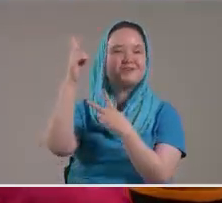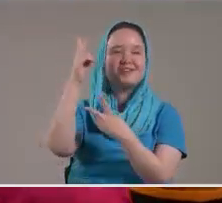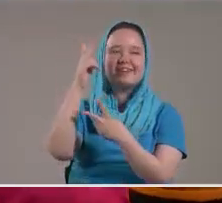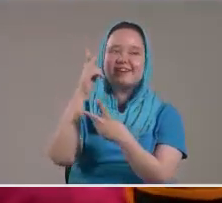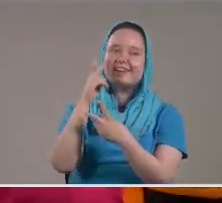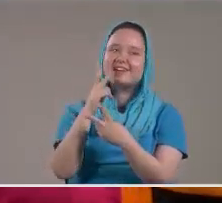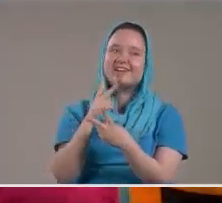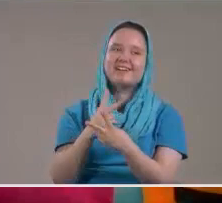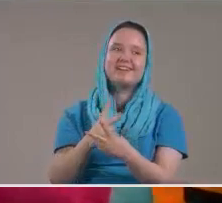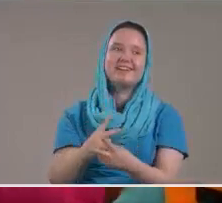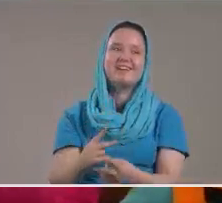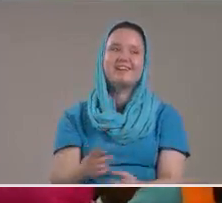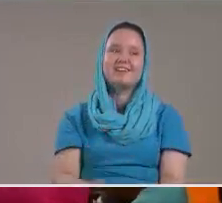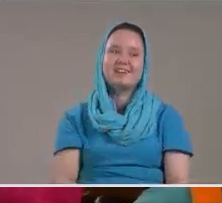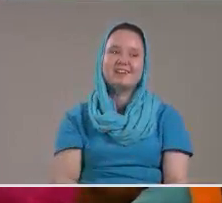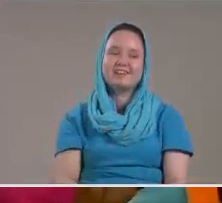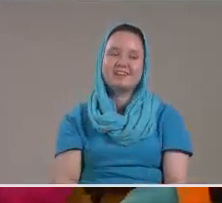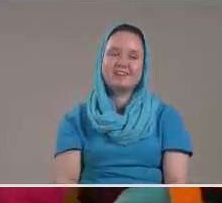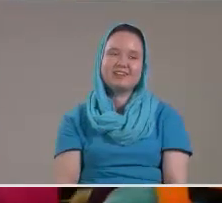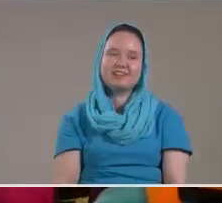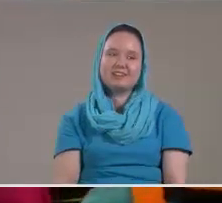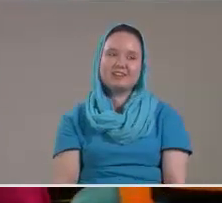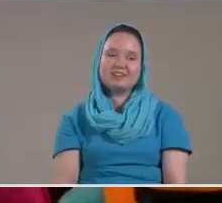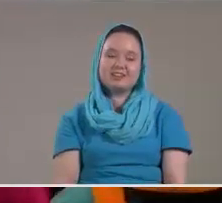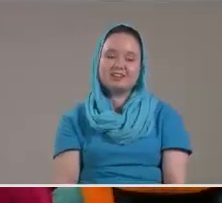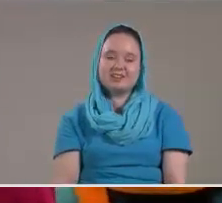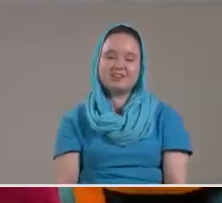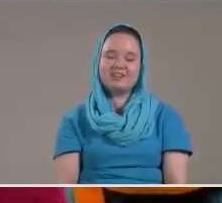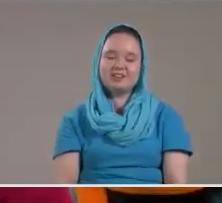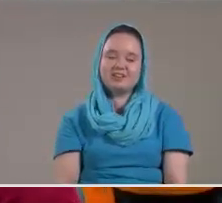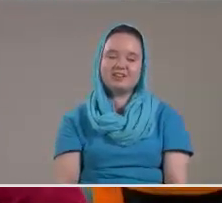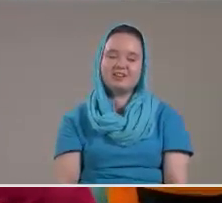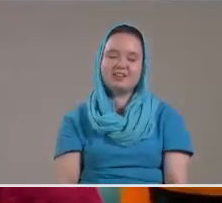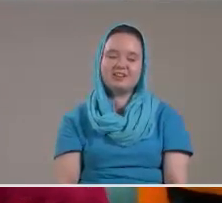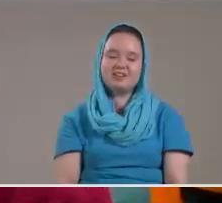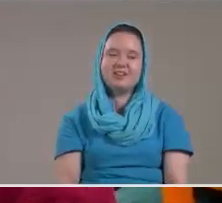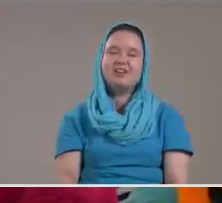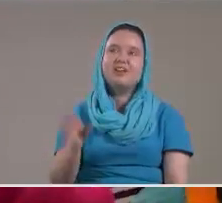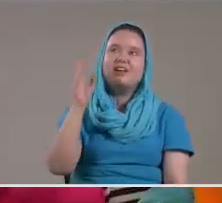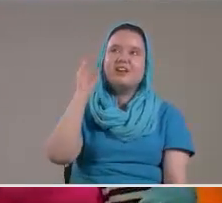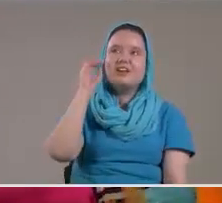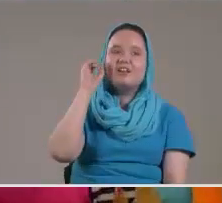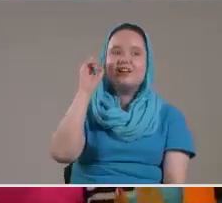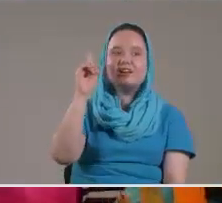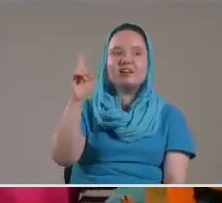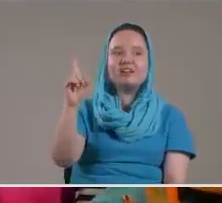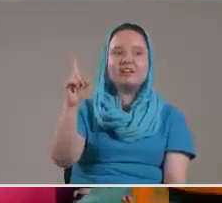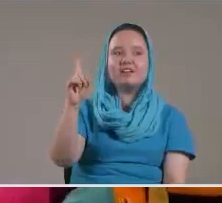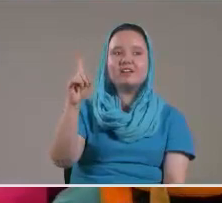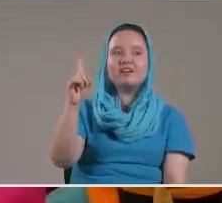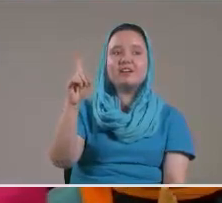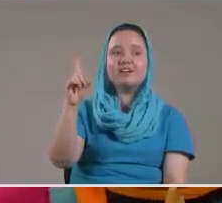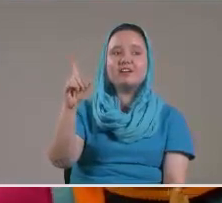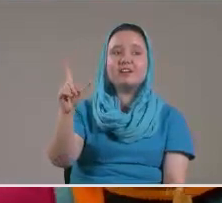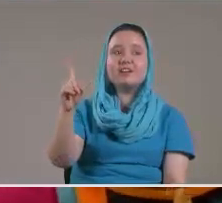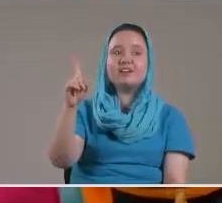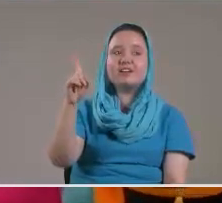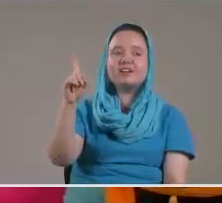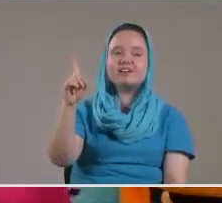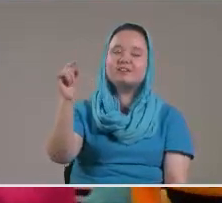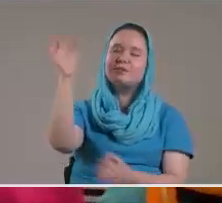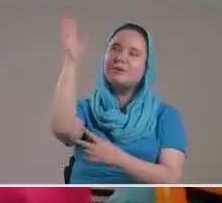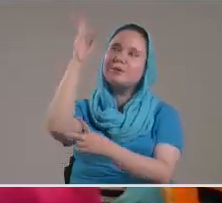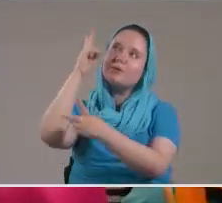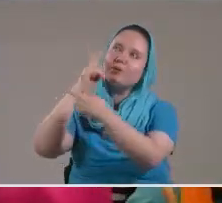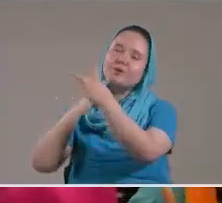Pédele al Señor Que renueve En tu corazón Ese anhelo Ese deseo De esa esperanza